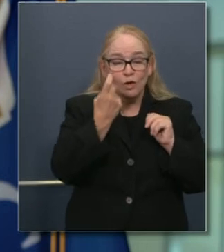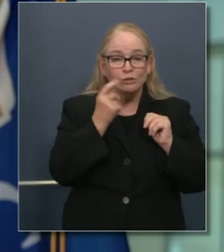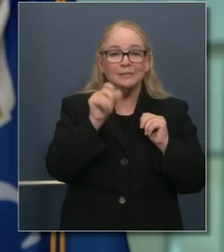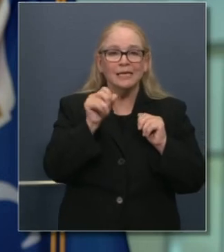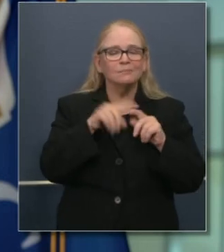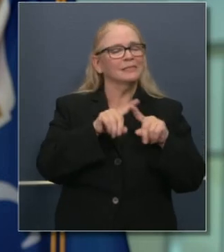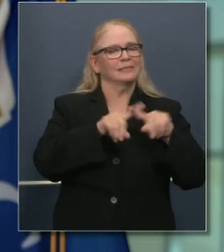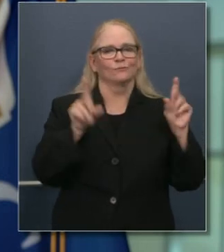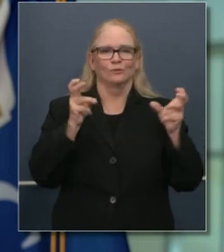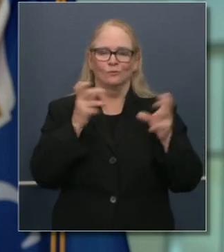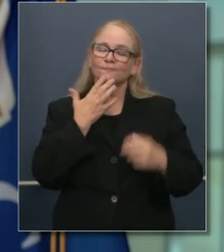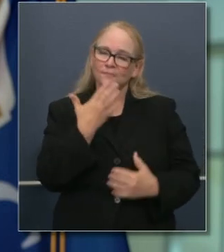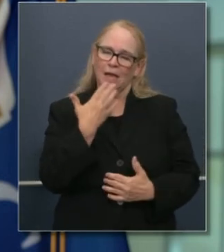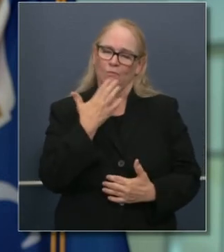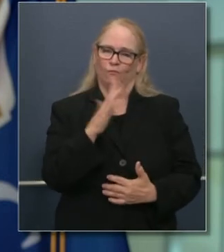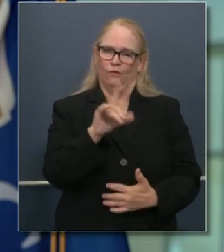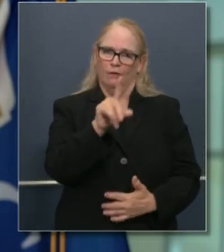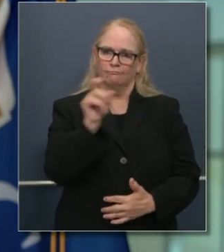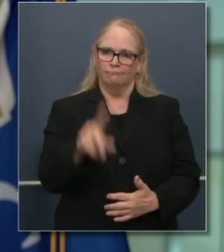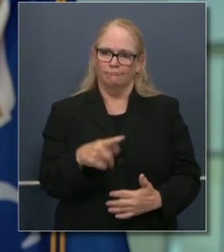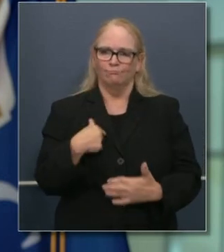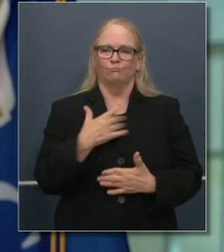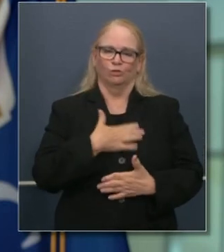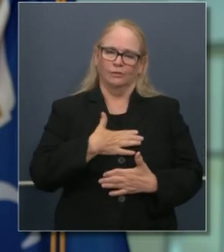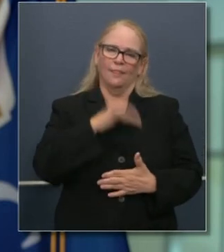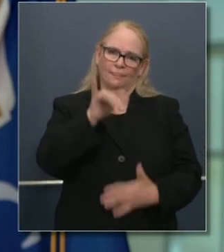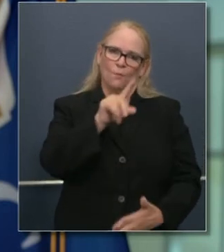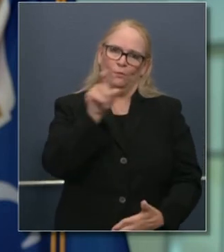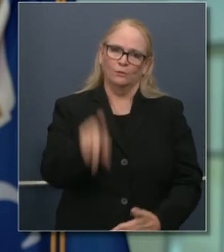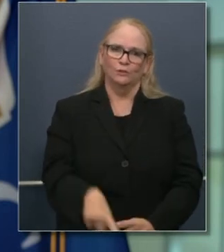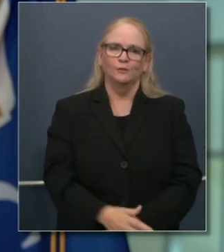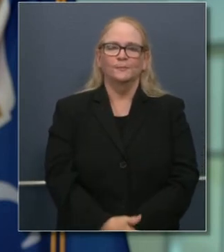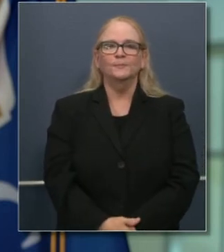muy digna. Y gracias por su pregunta. La aprecio mucho.